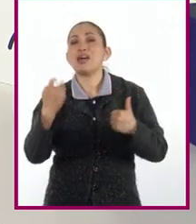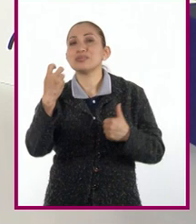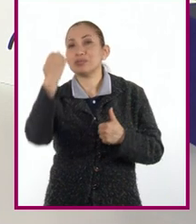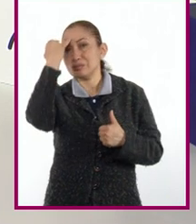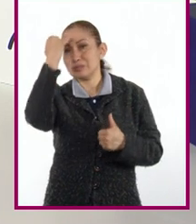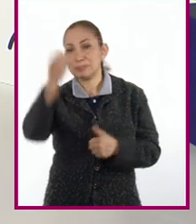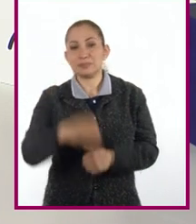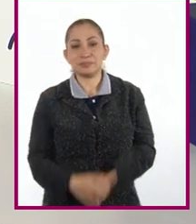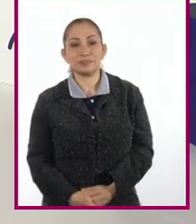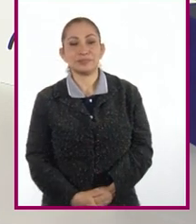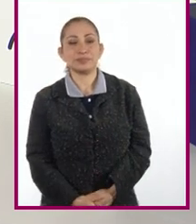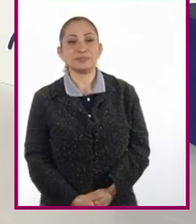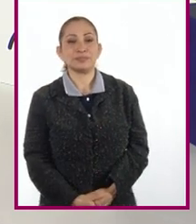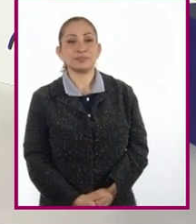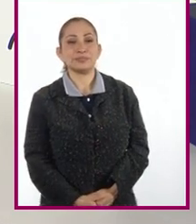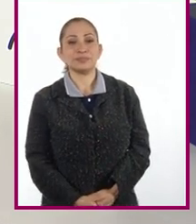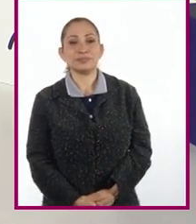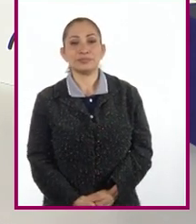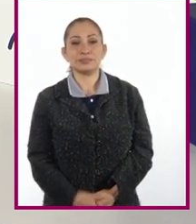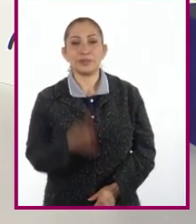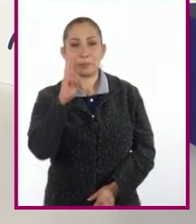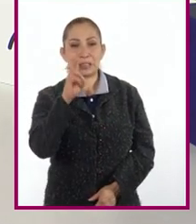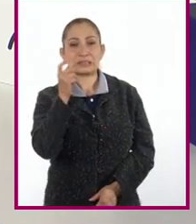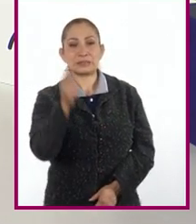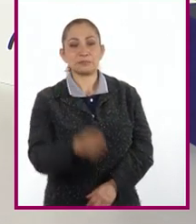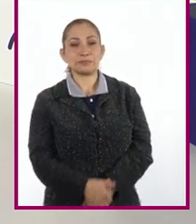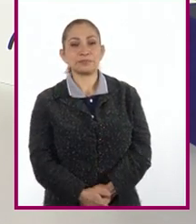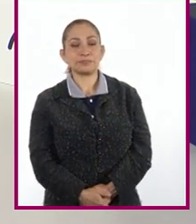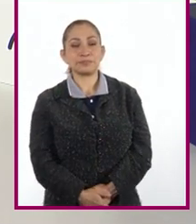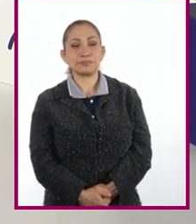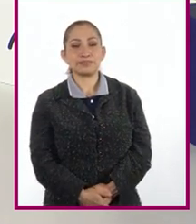esta idea. Veamos la maqueta.